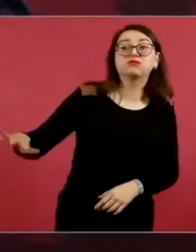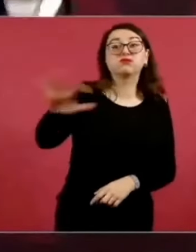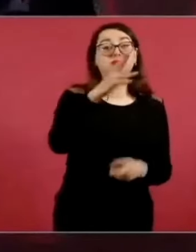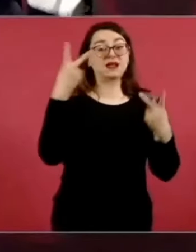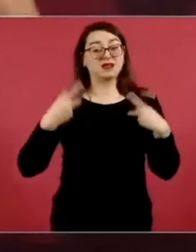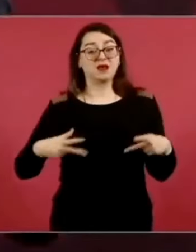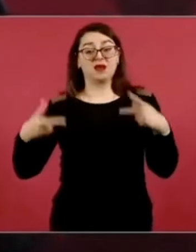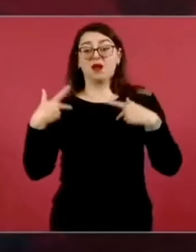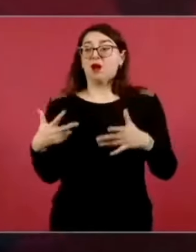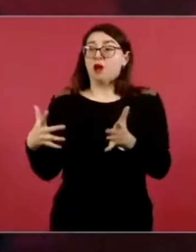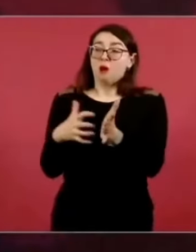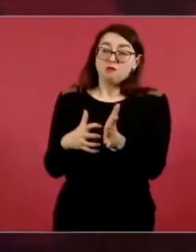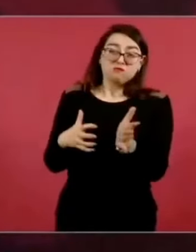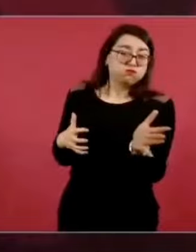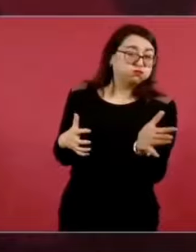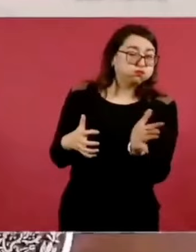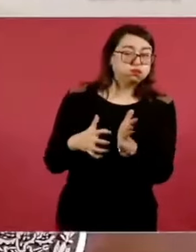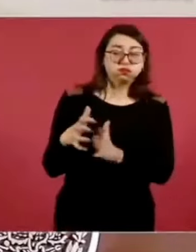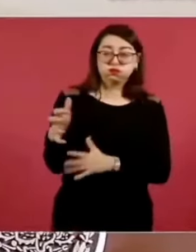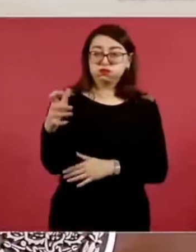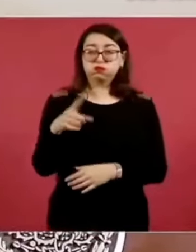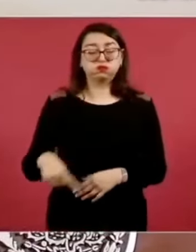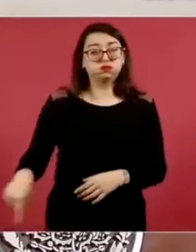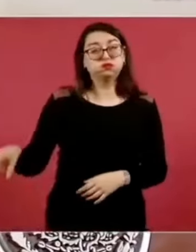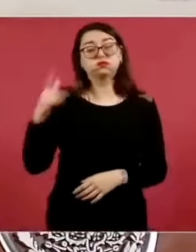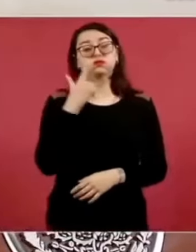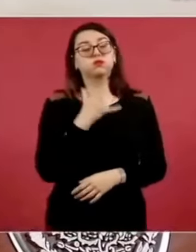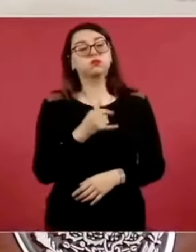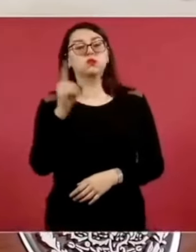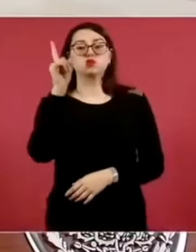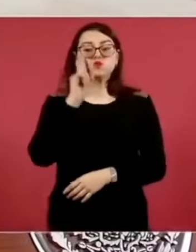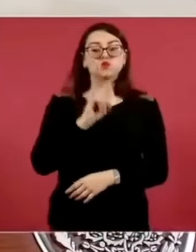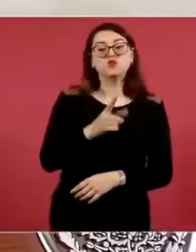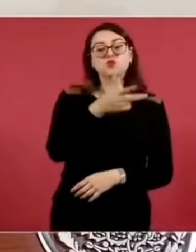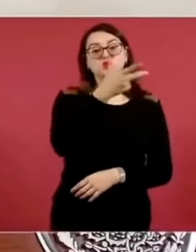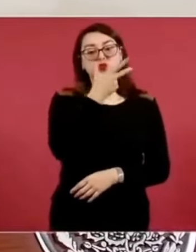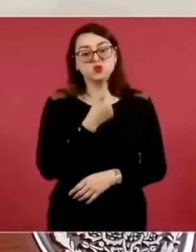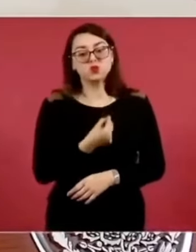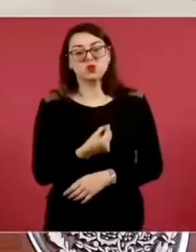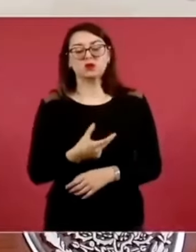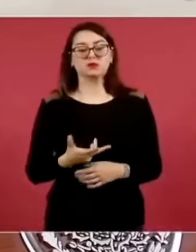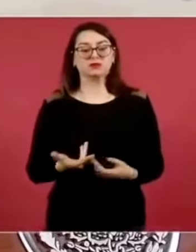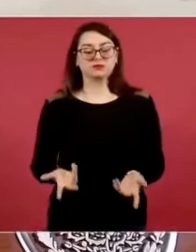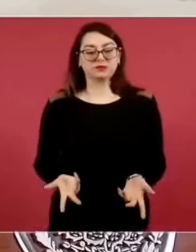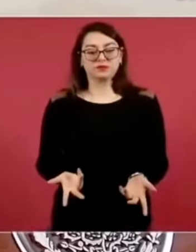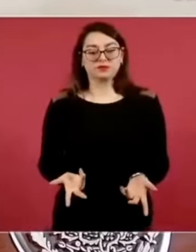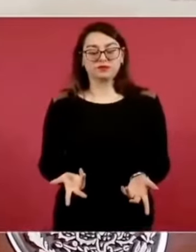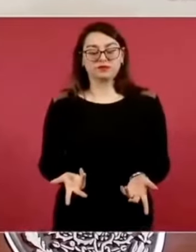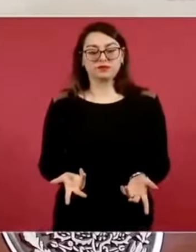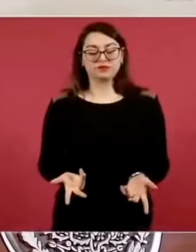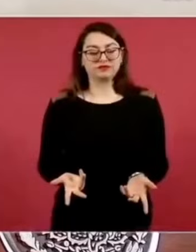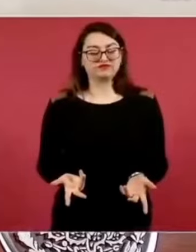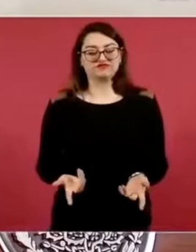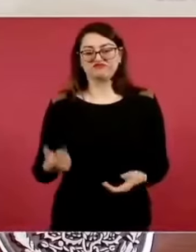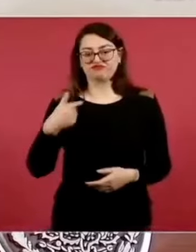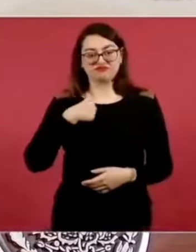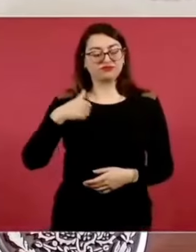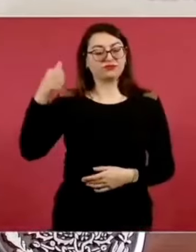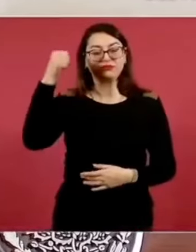millones de mexicanos, mujeres, hombres. no voy a dejar de rendir